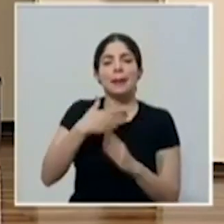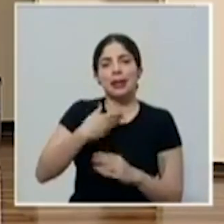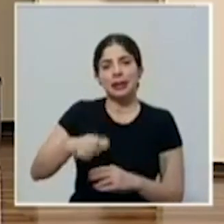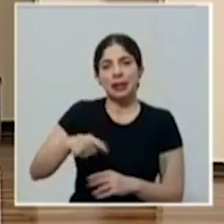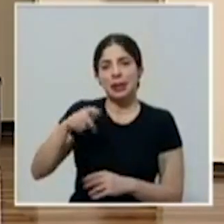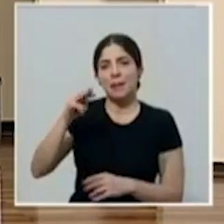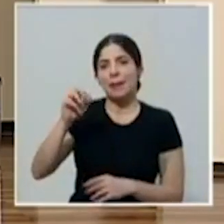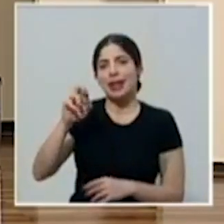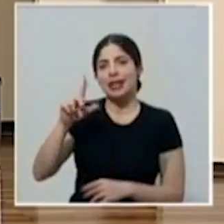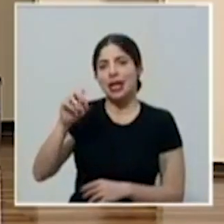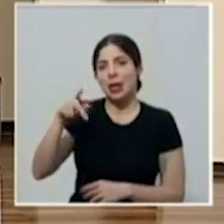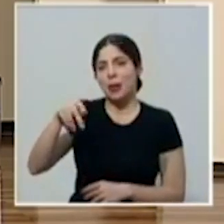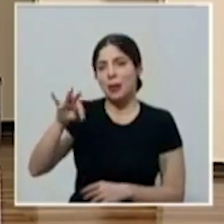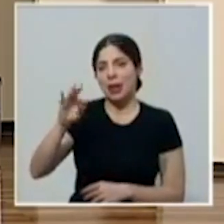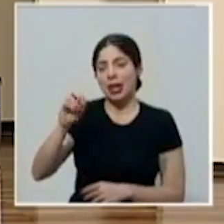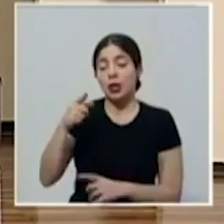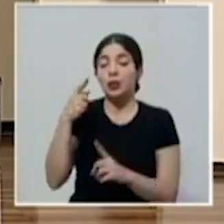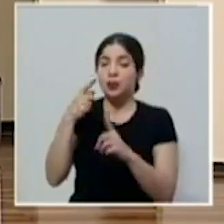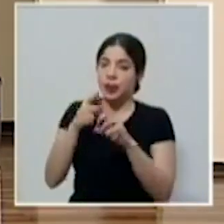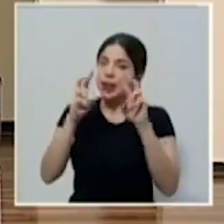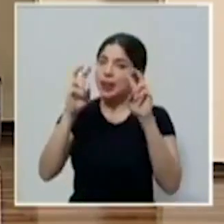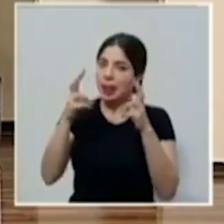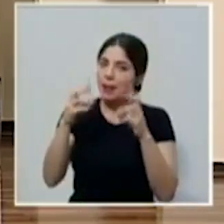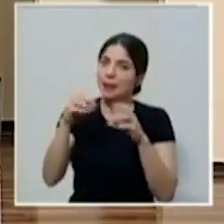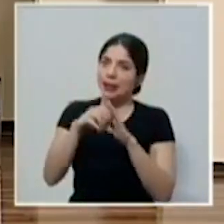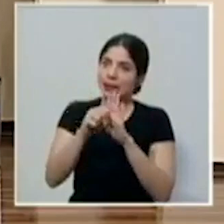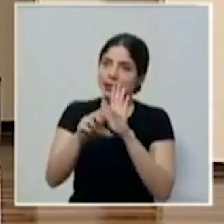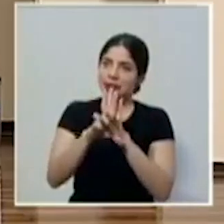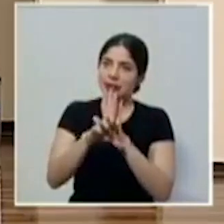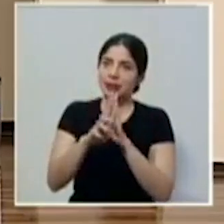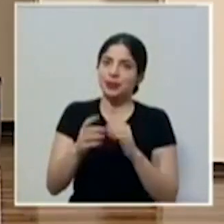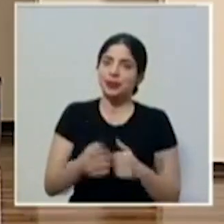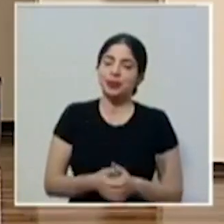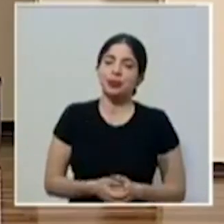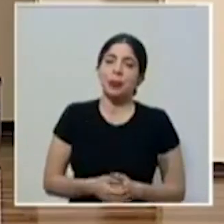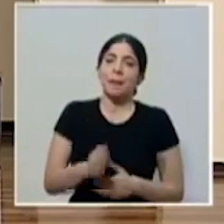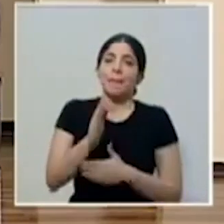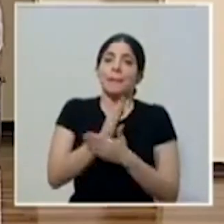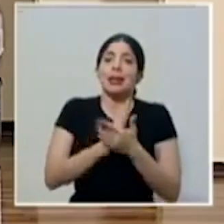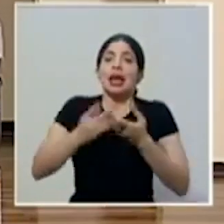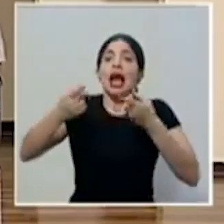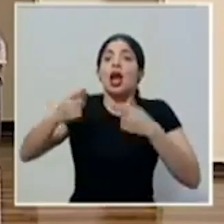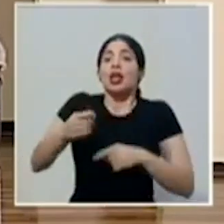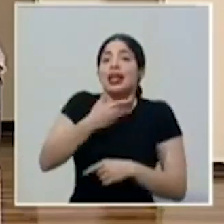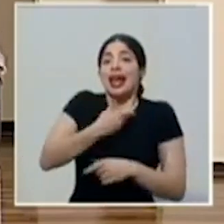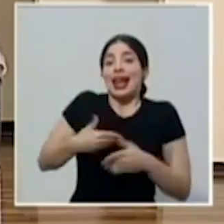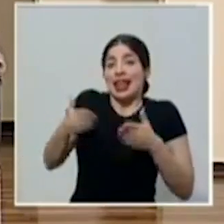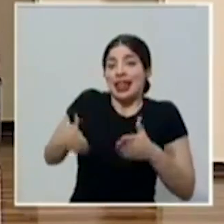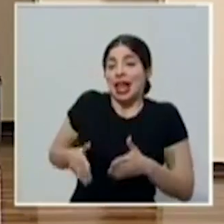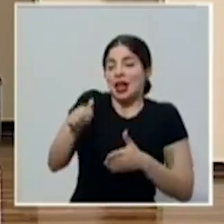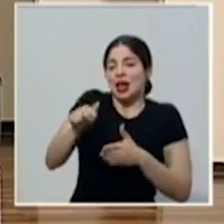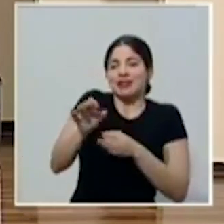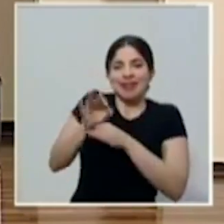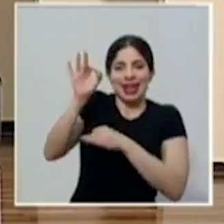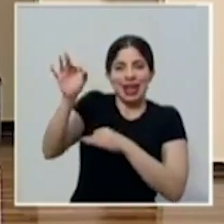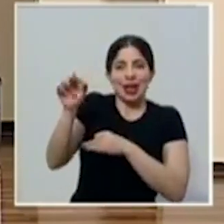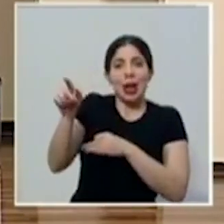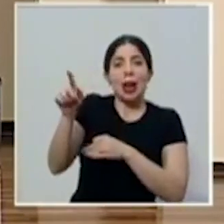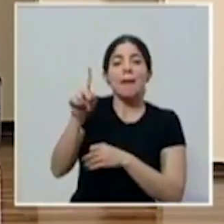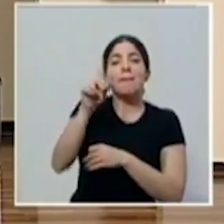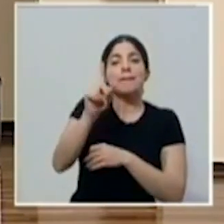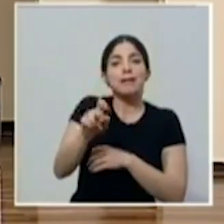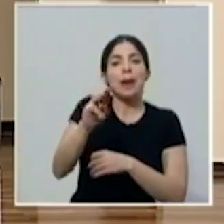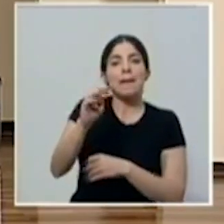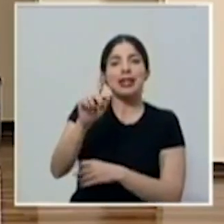don Marcelo Prieto, referente a temas legislativos. De acontecer herediano, medio regular, para don Marcelo Prieto,